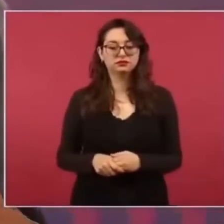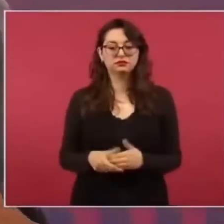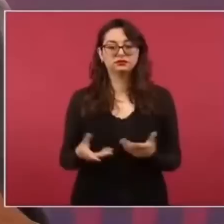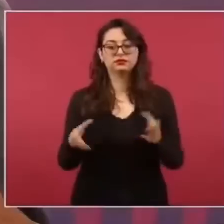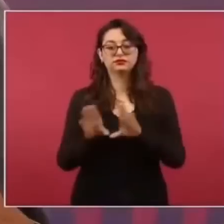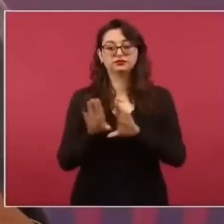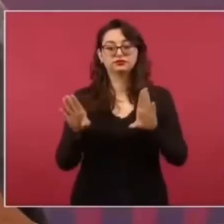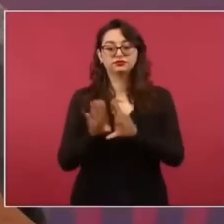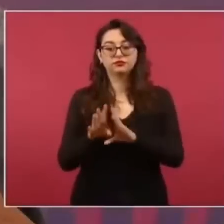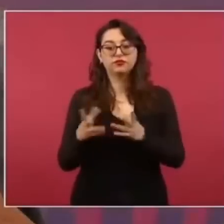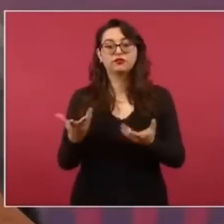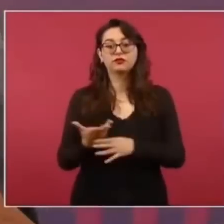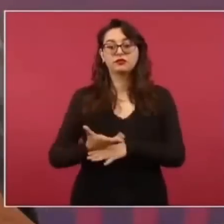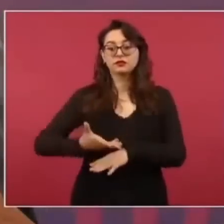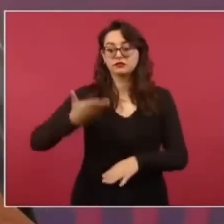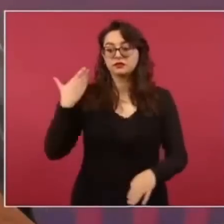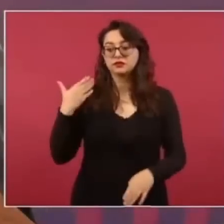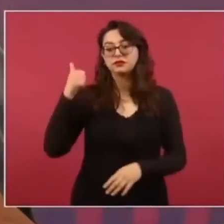análisis de la realidad.